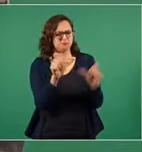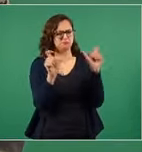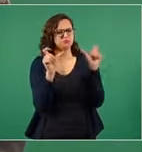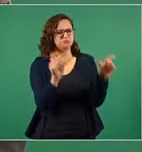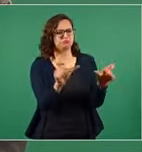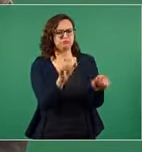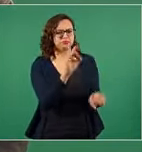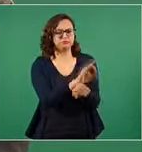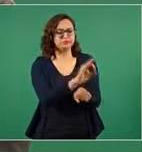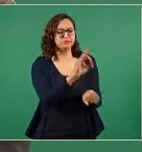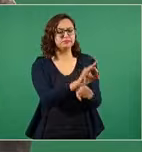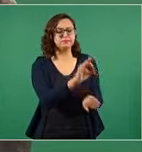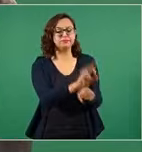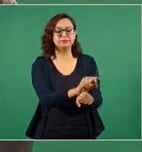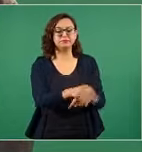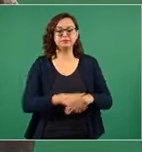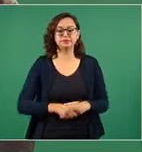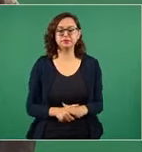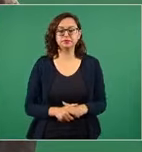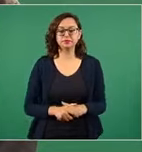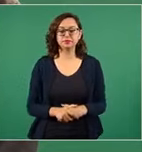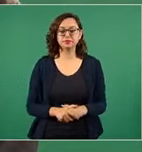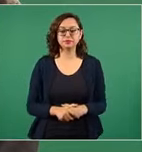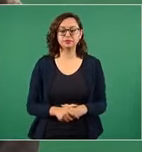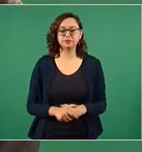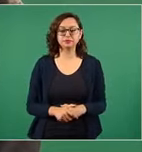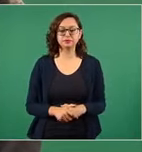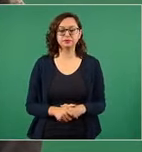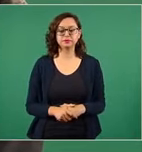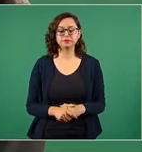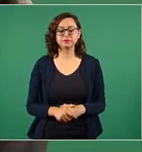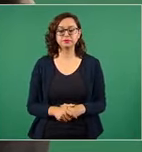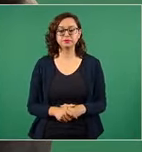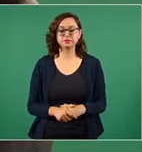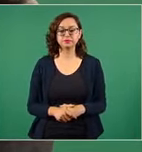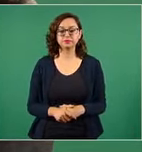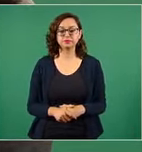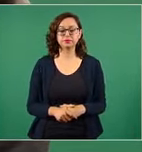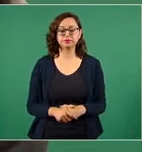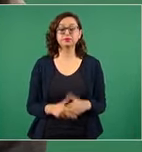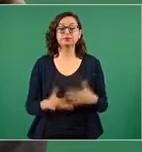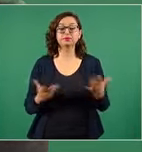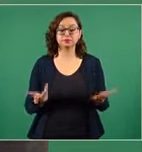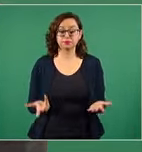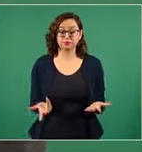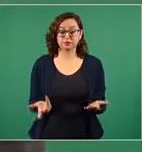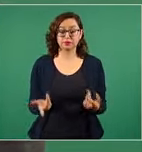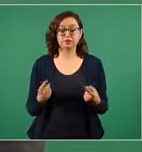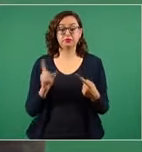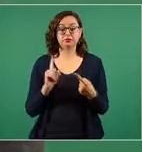el resguardo de la Guardia Nacional entonces en el primer caso